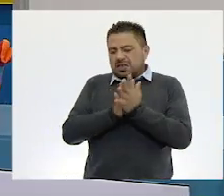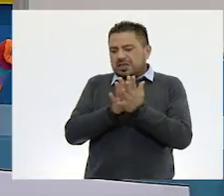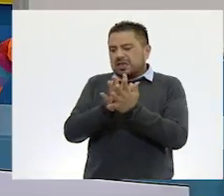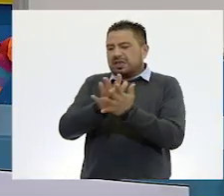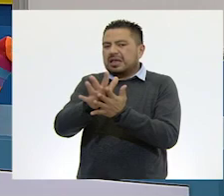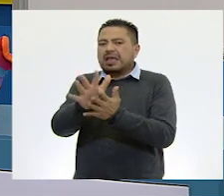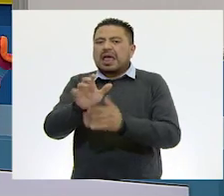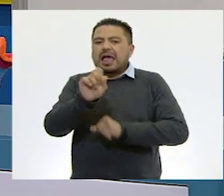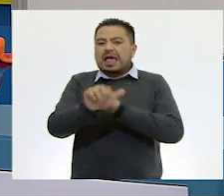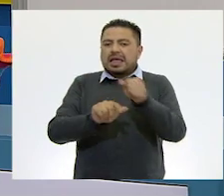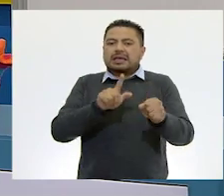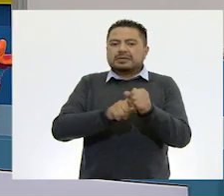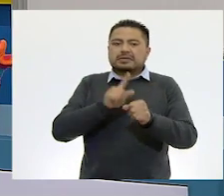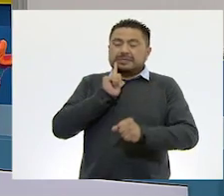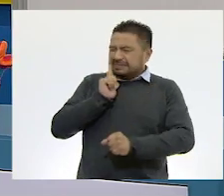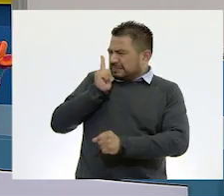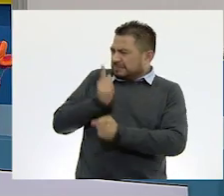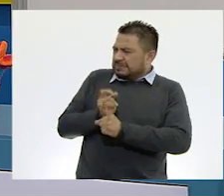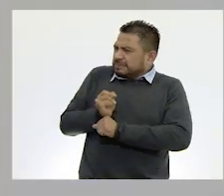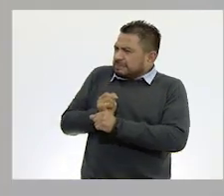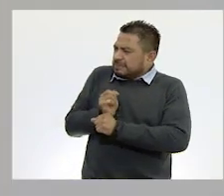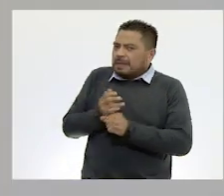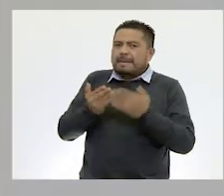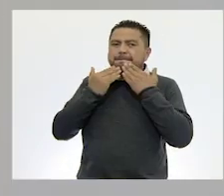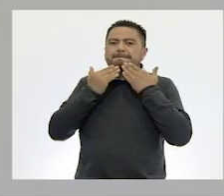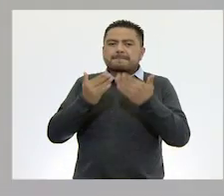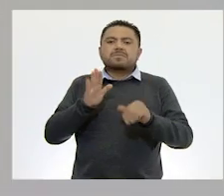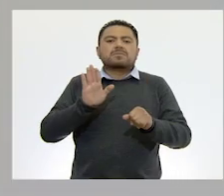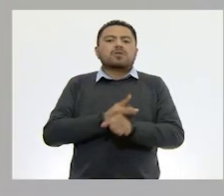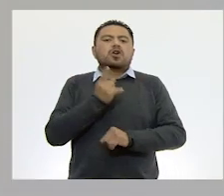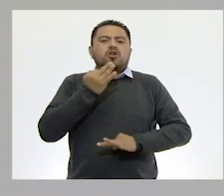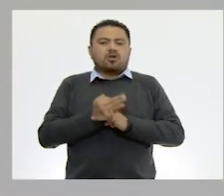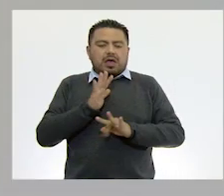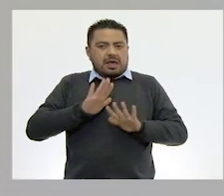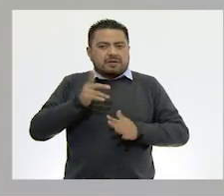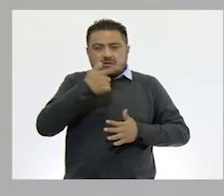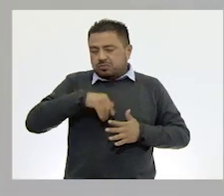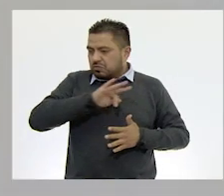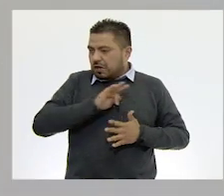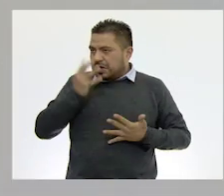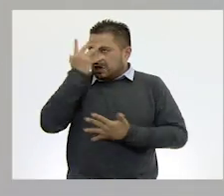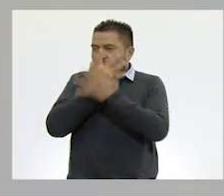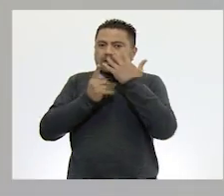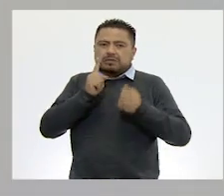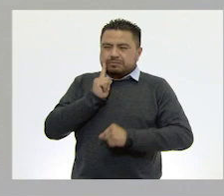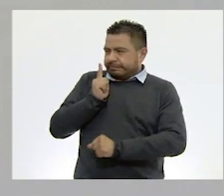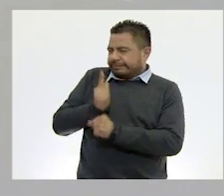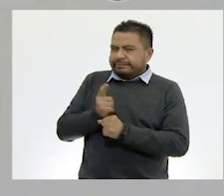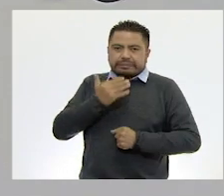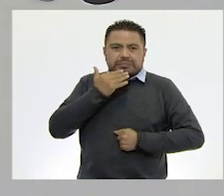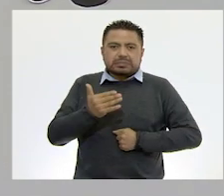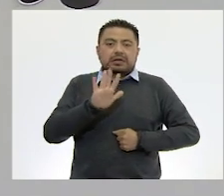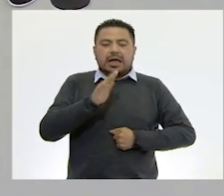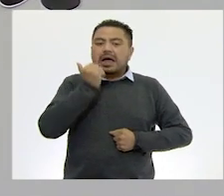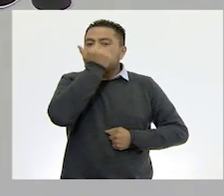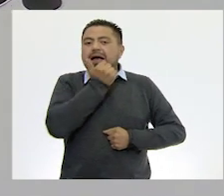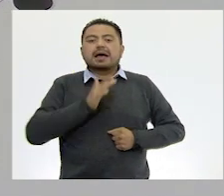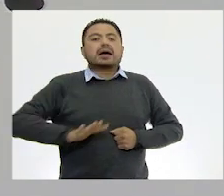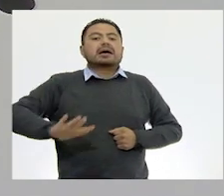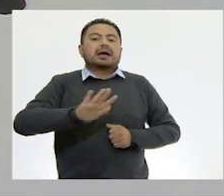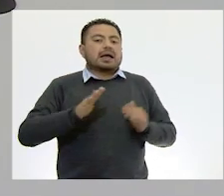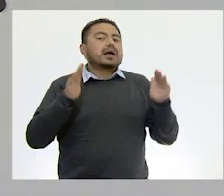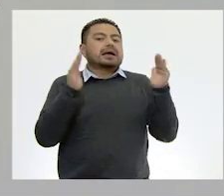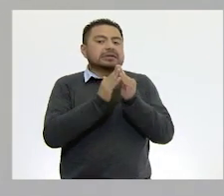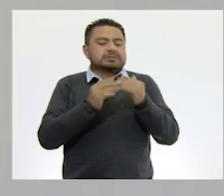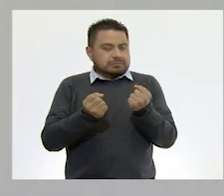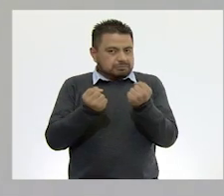animal. Obsérvenlas muy bien porque se pueden confundir. Observen muy bien. Estudiantes allá en casa,